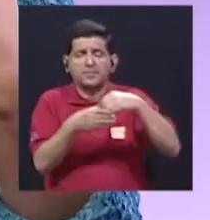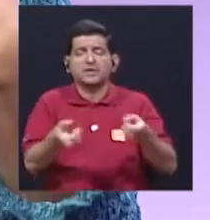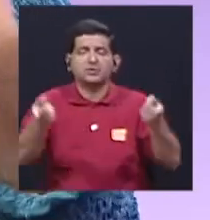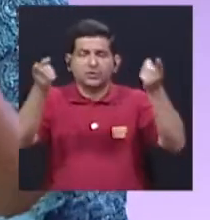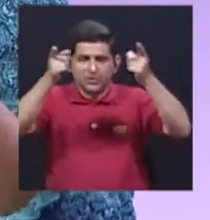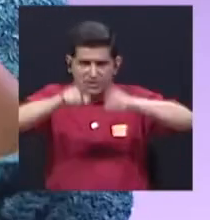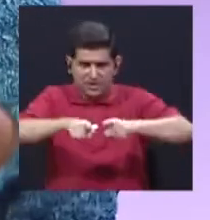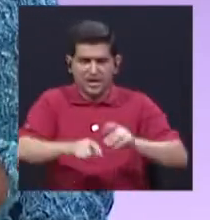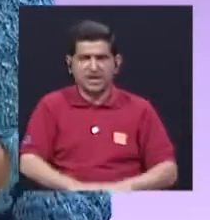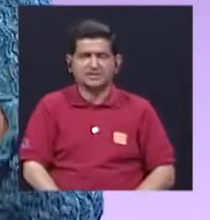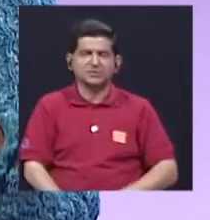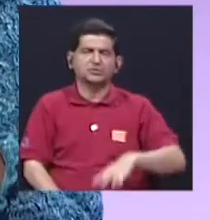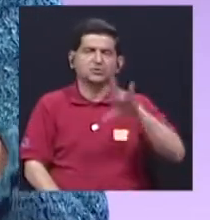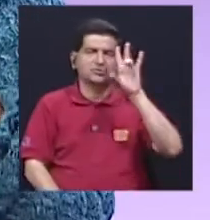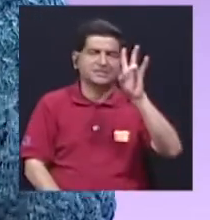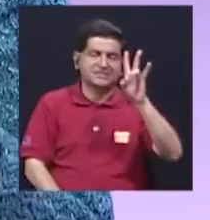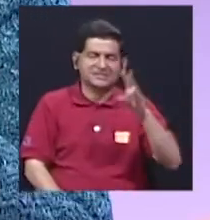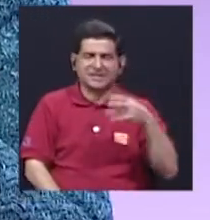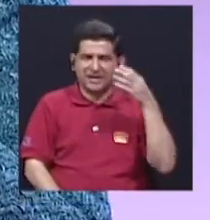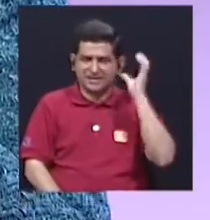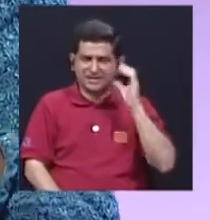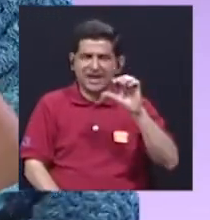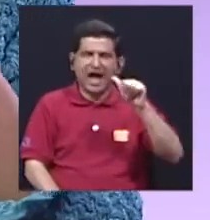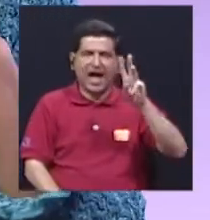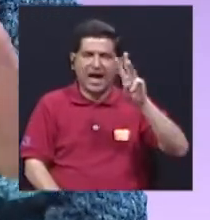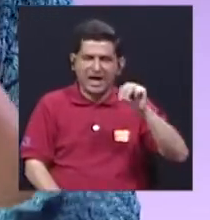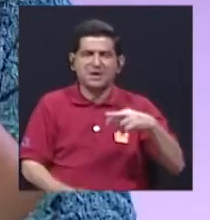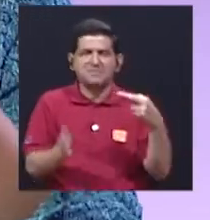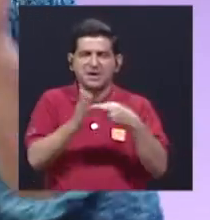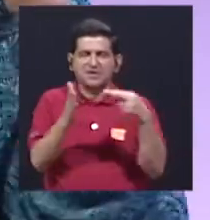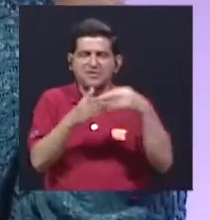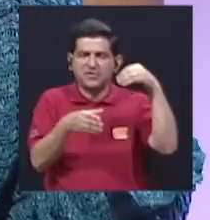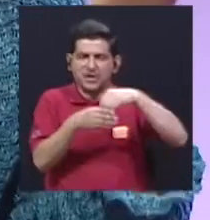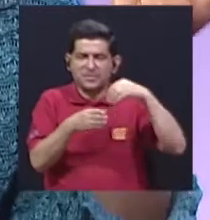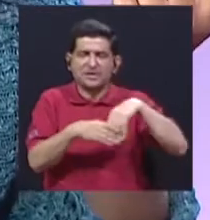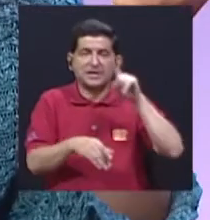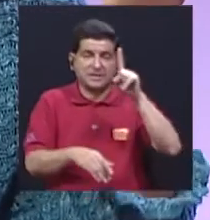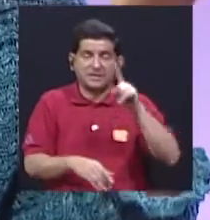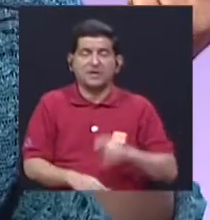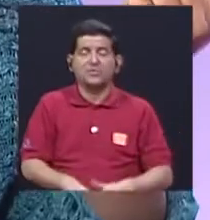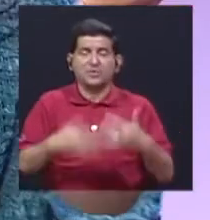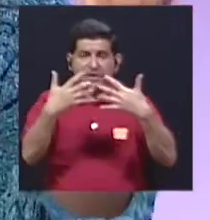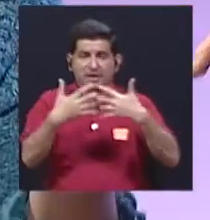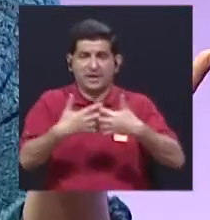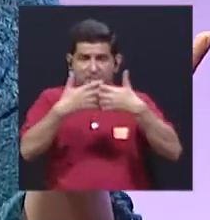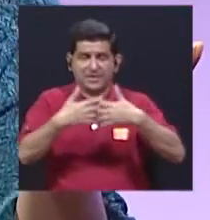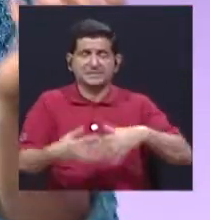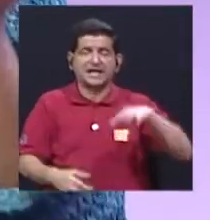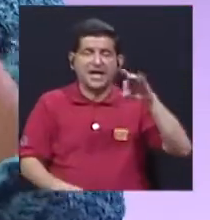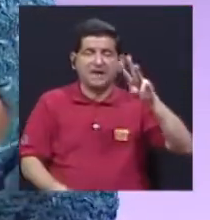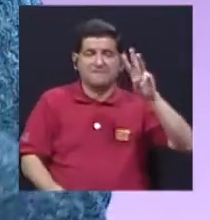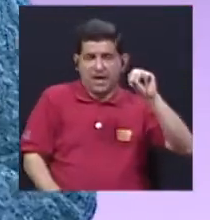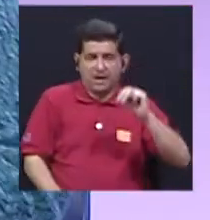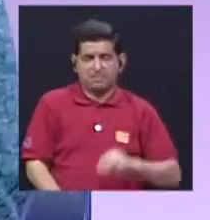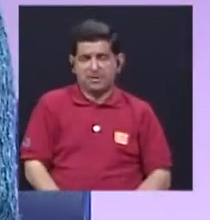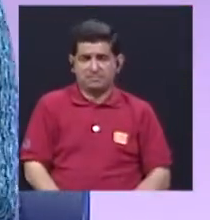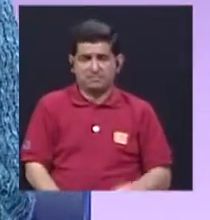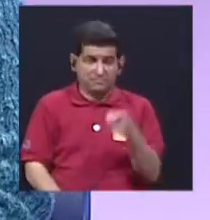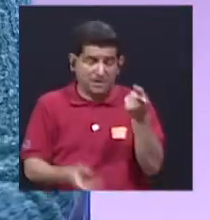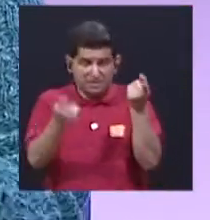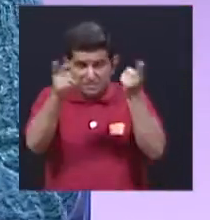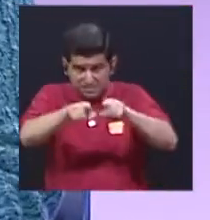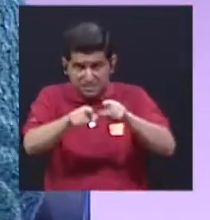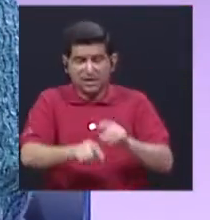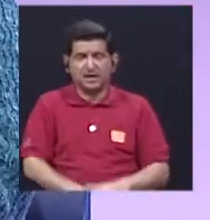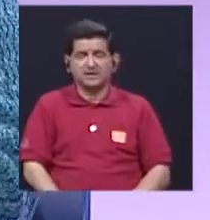por ejemplo, de siete frecuencias de AM que repiten el contenido de una emisora de FM. En ese caso,